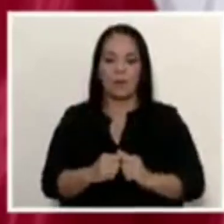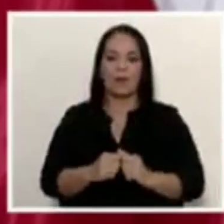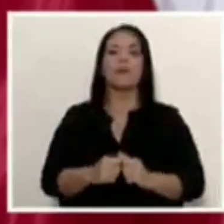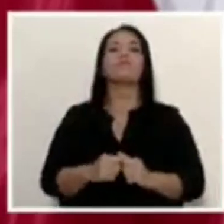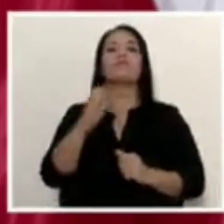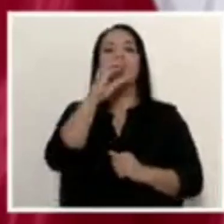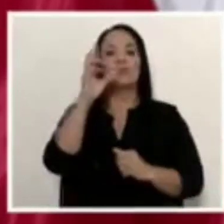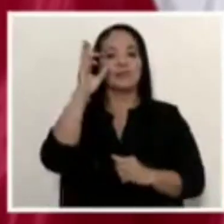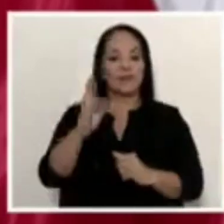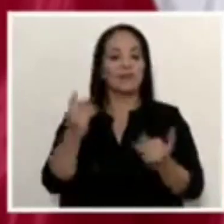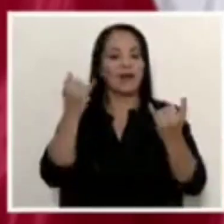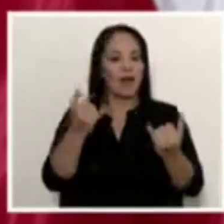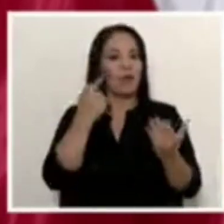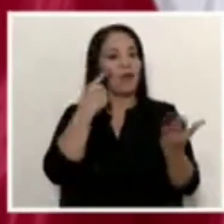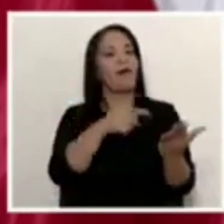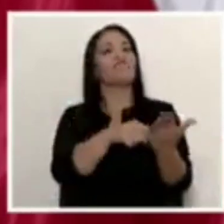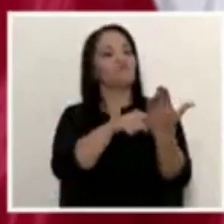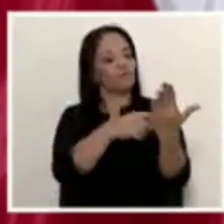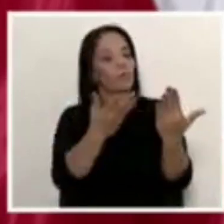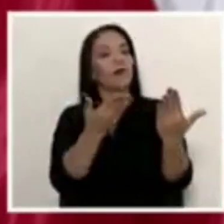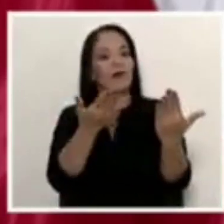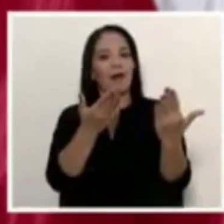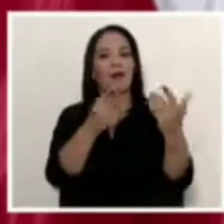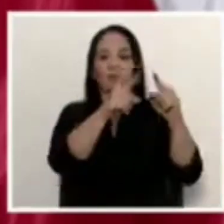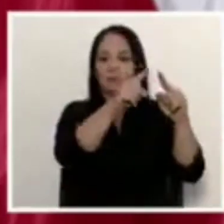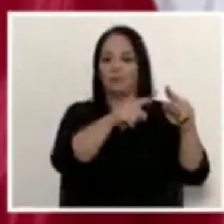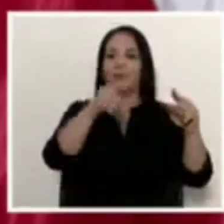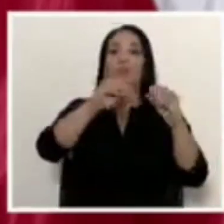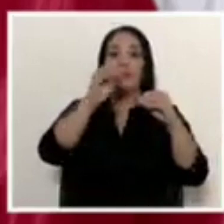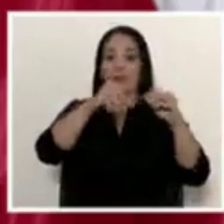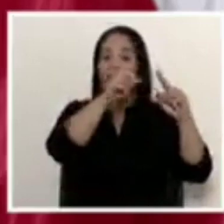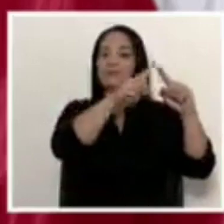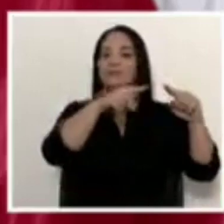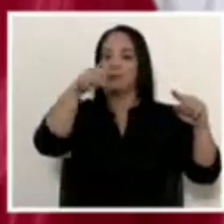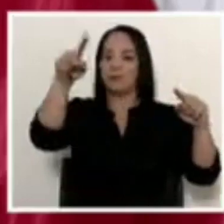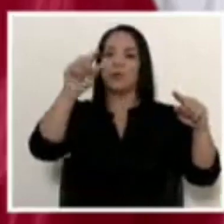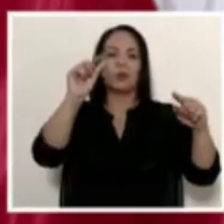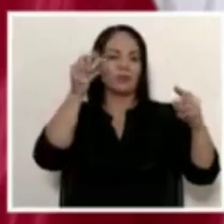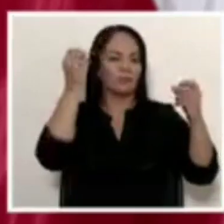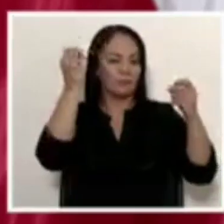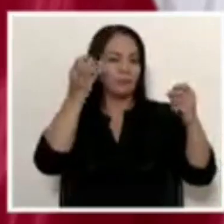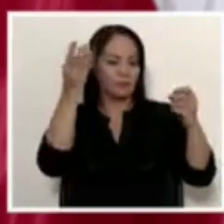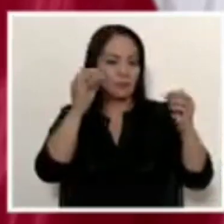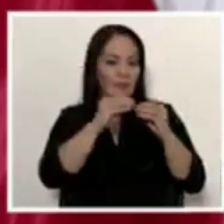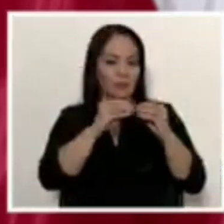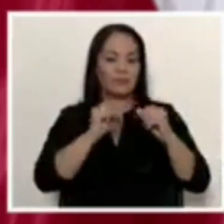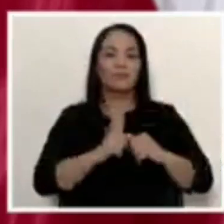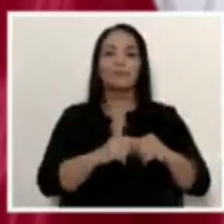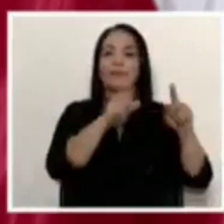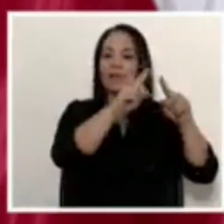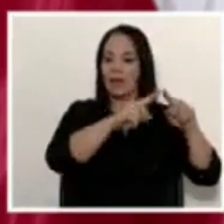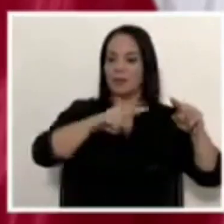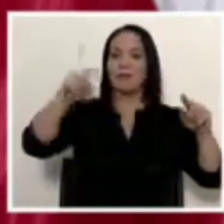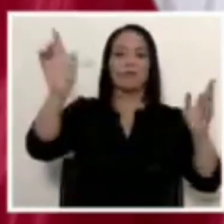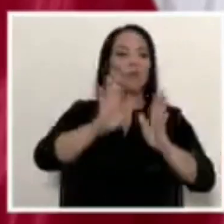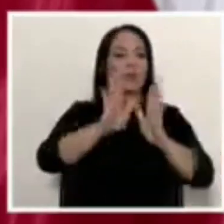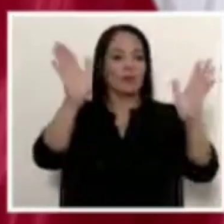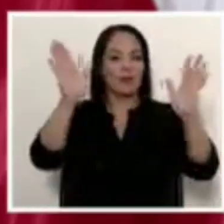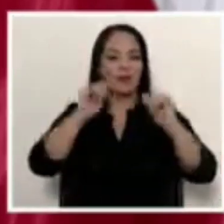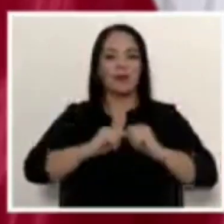Costa Rica está viendo tasas de crecimiento, que lo vamos a anunciar en un segundito, de crecimiento general,